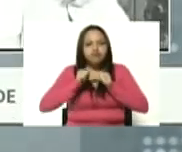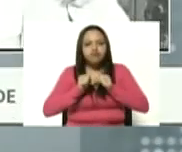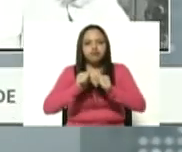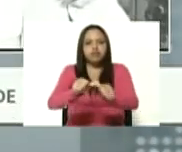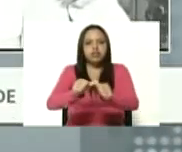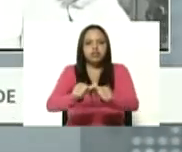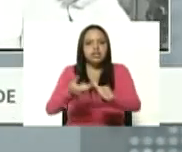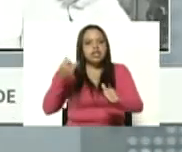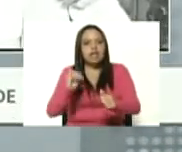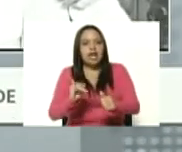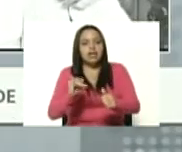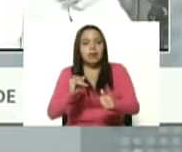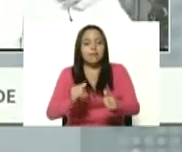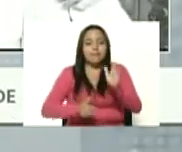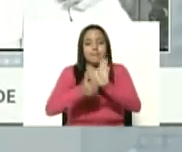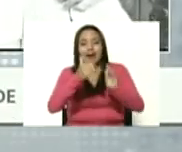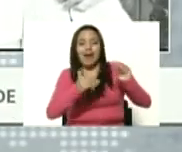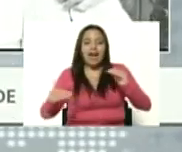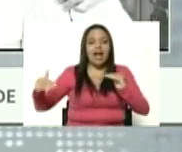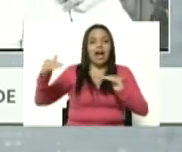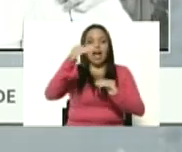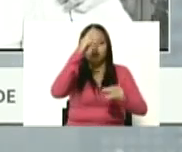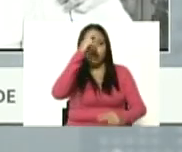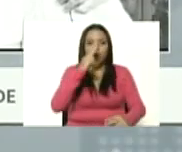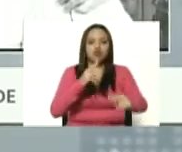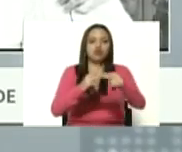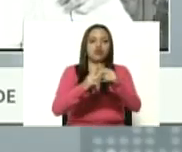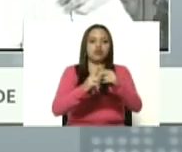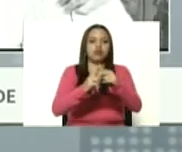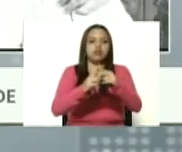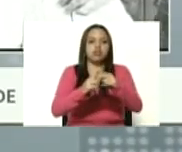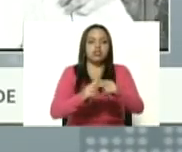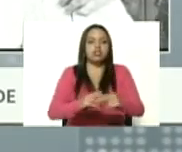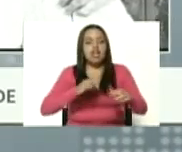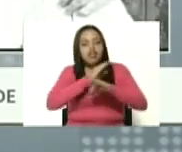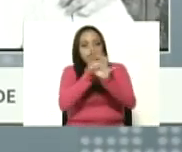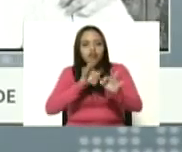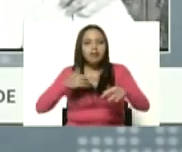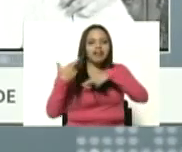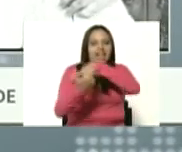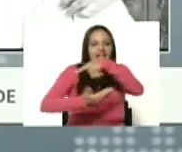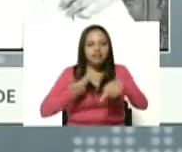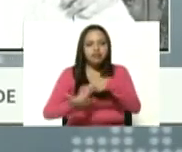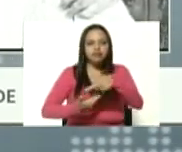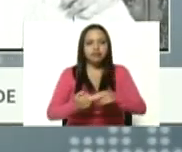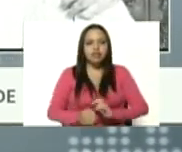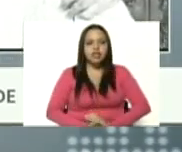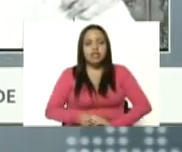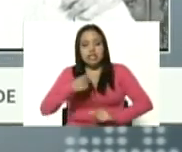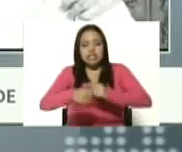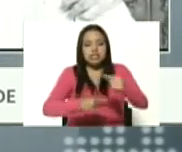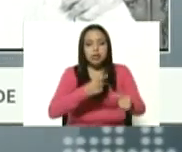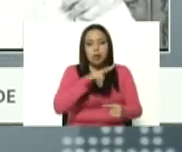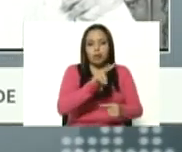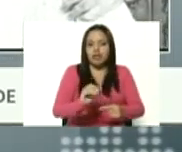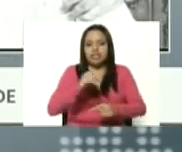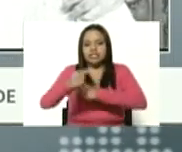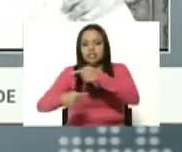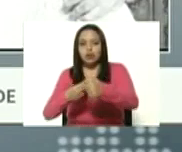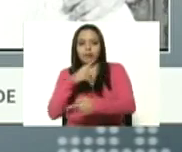y ponerlo en el más alto sitial de la oficialidad rebelde y revolucionaria del siglo XX y del siglo XXI.